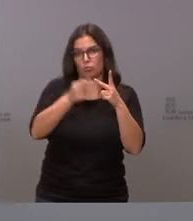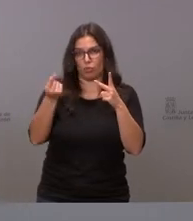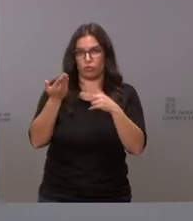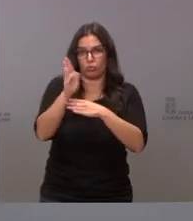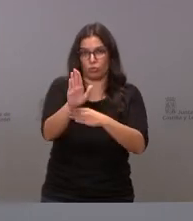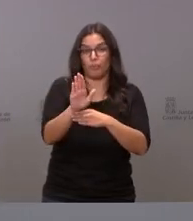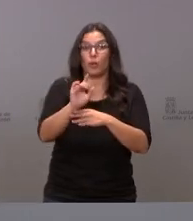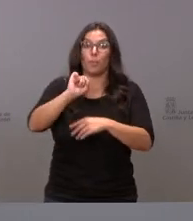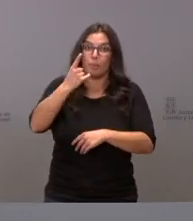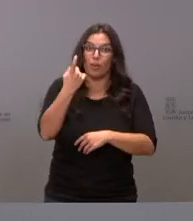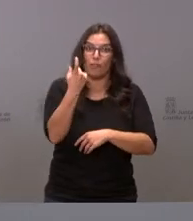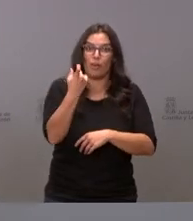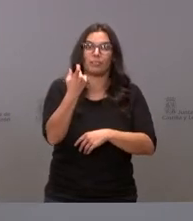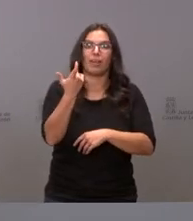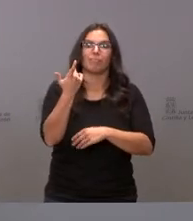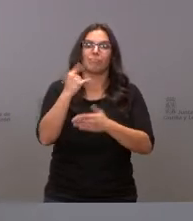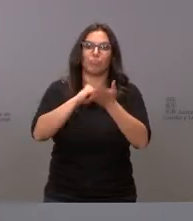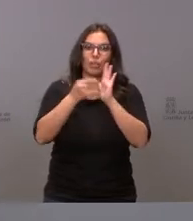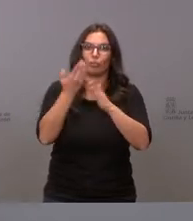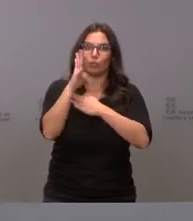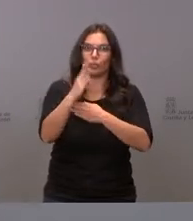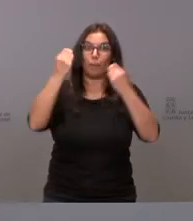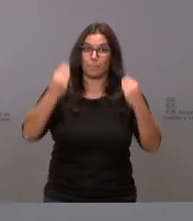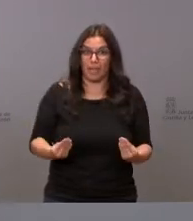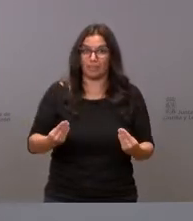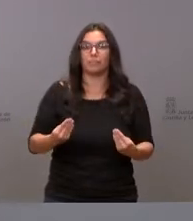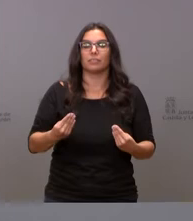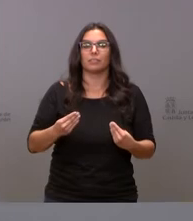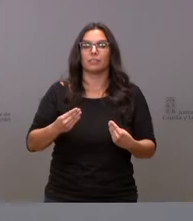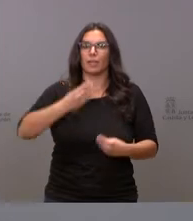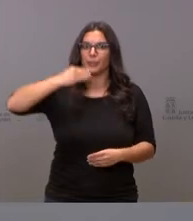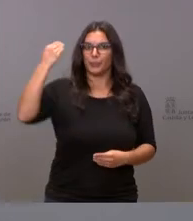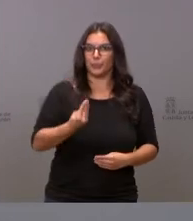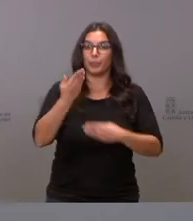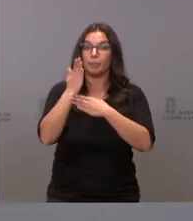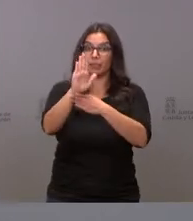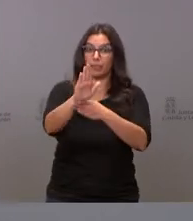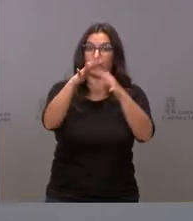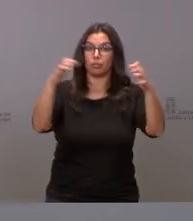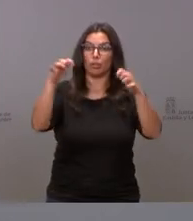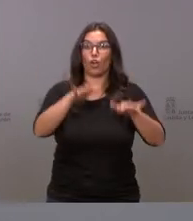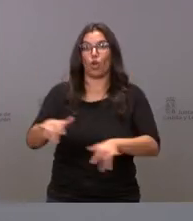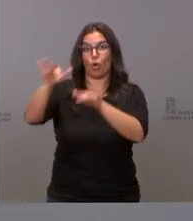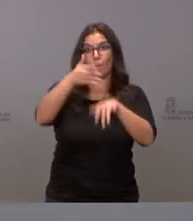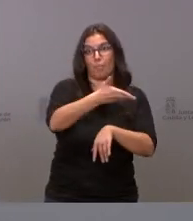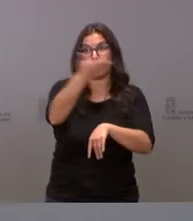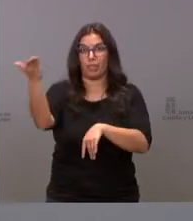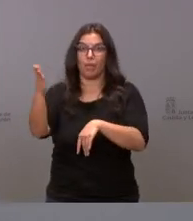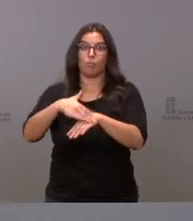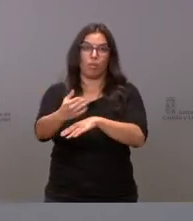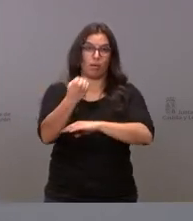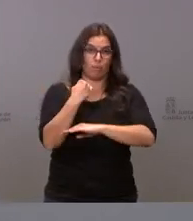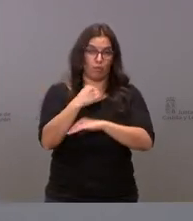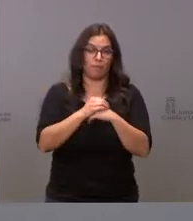que hacer una cosa previa que es tener un buen proyecto de presupuestos presentarlo ante la Cámara y convencer a los parlamentarios de que puedan apoyar